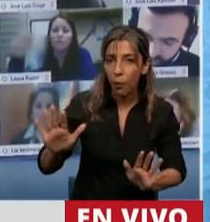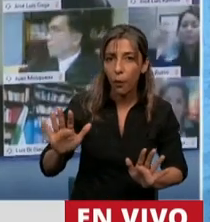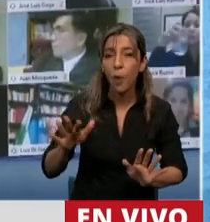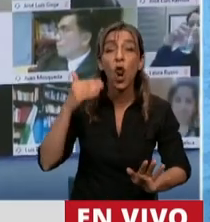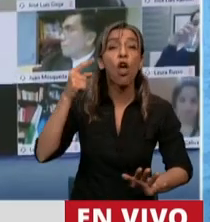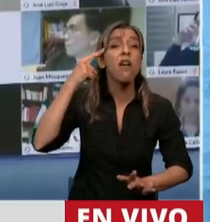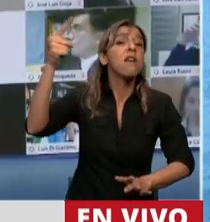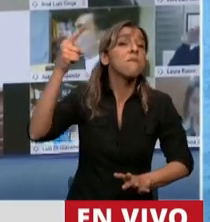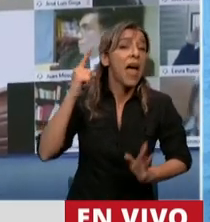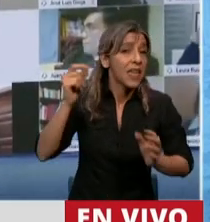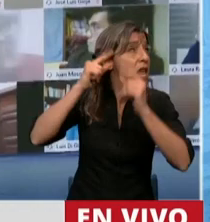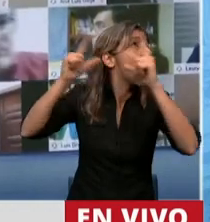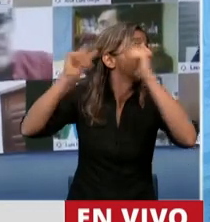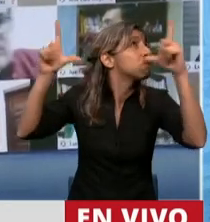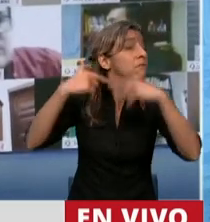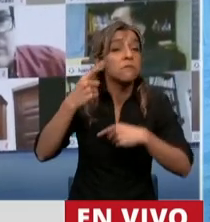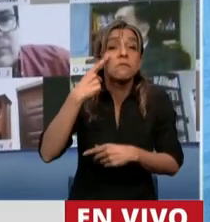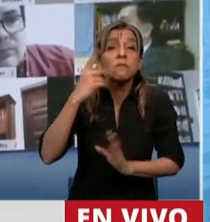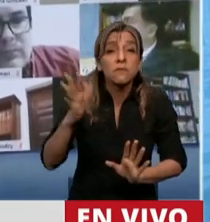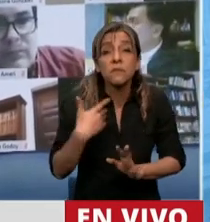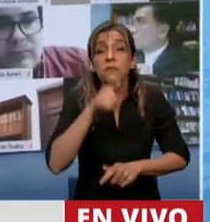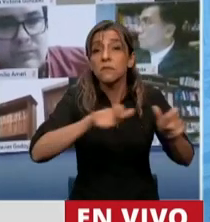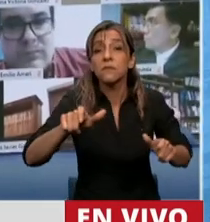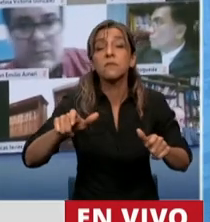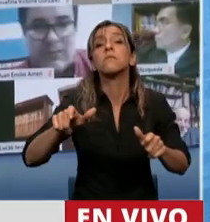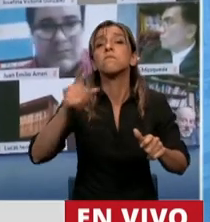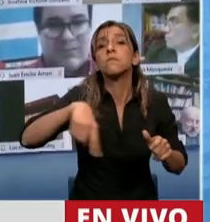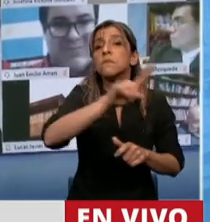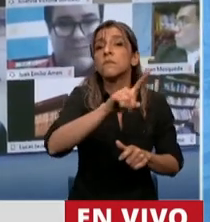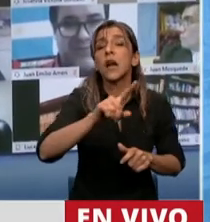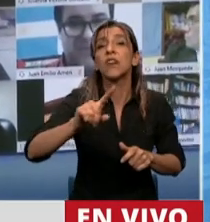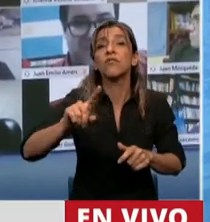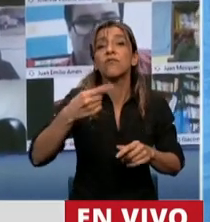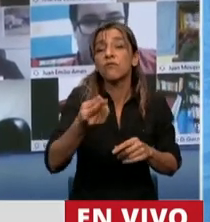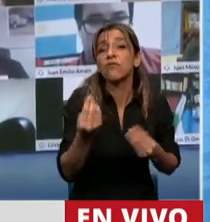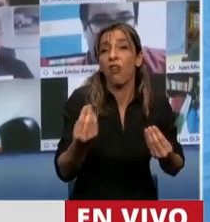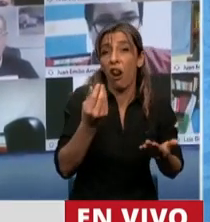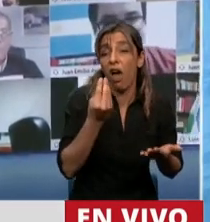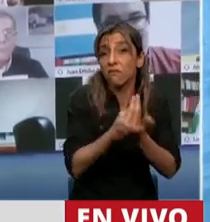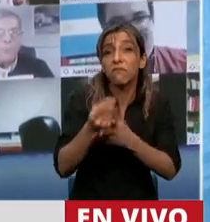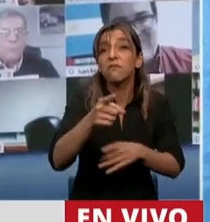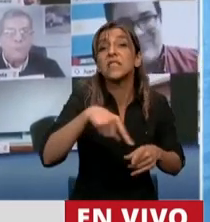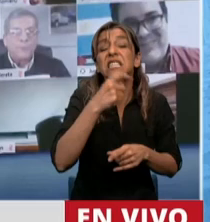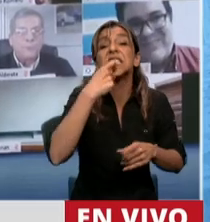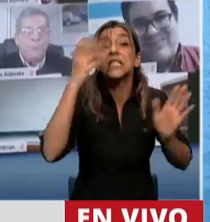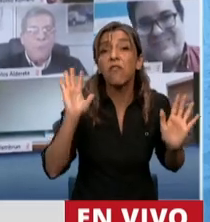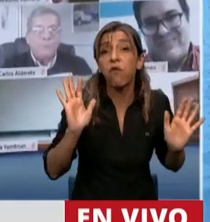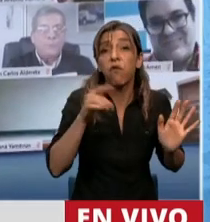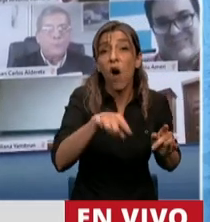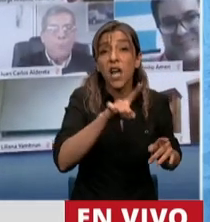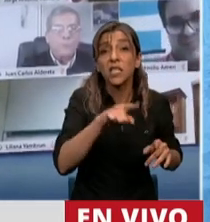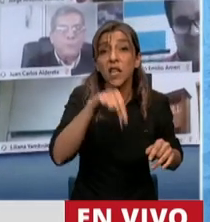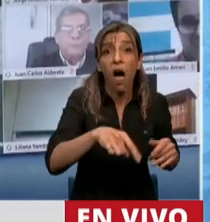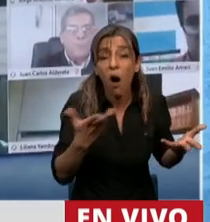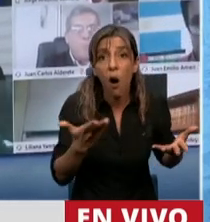si con estos funcionarios que están ahora procesados hubiera aplicado la doctrina Virursun no se preguntaron nunca eso